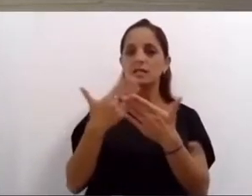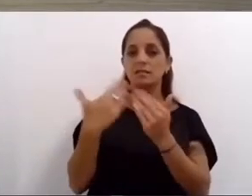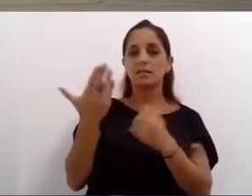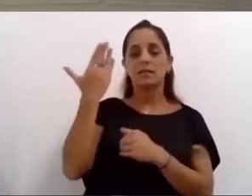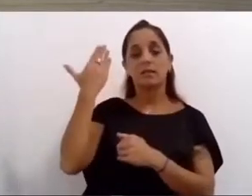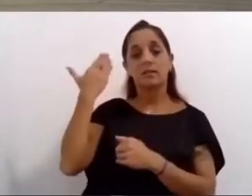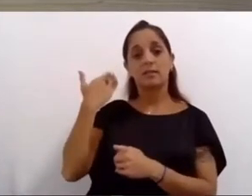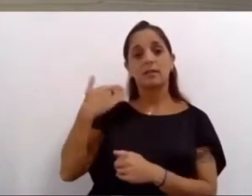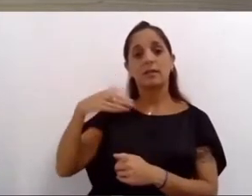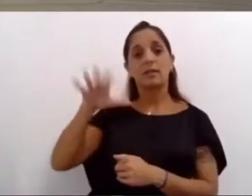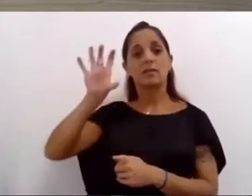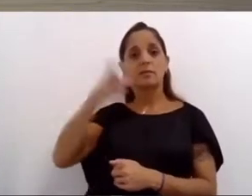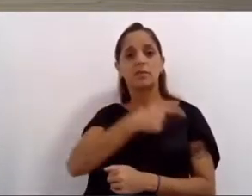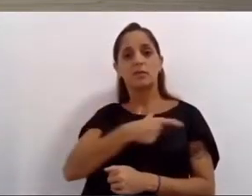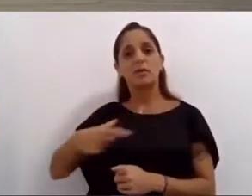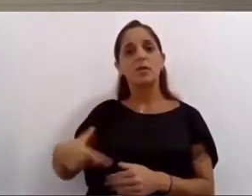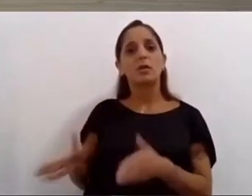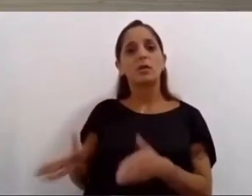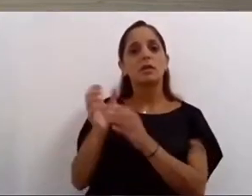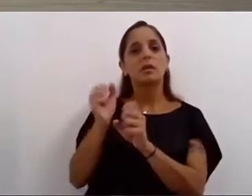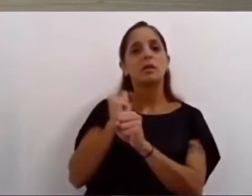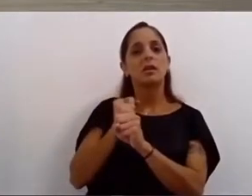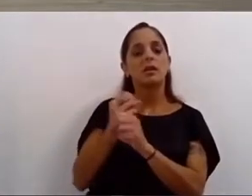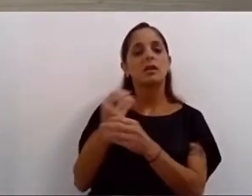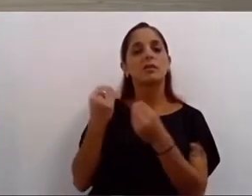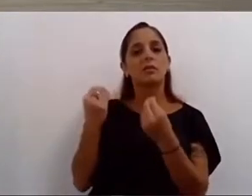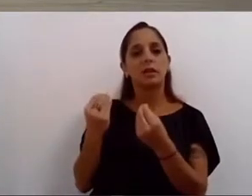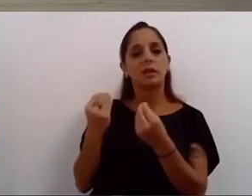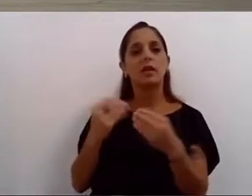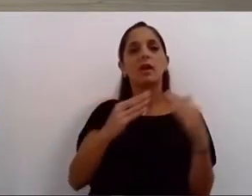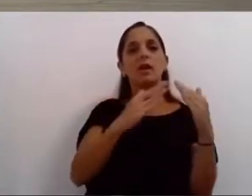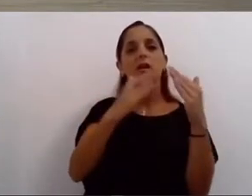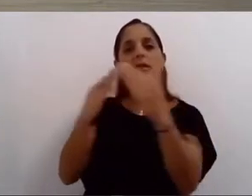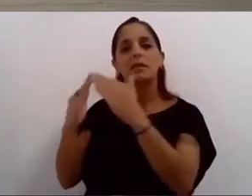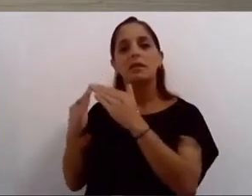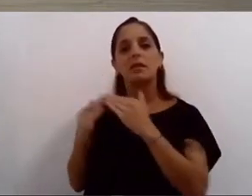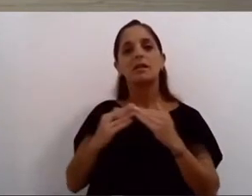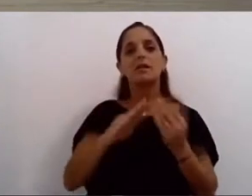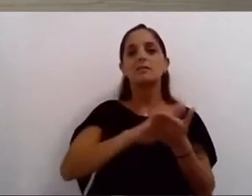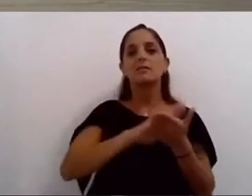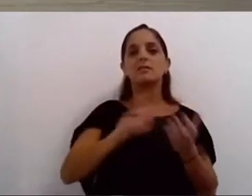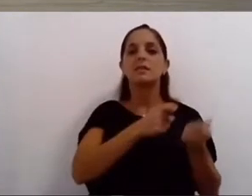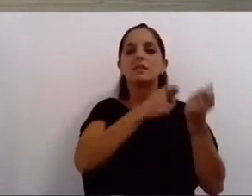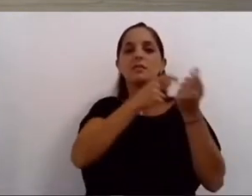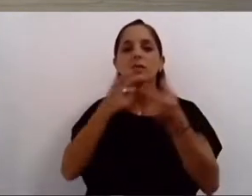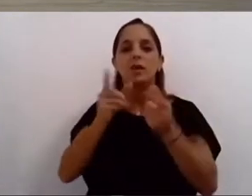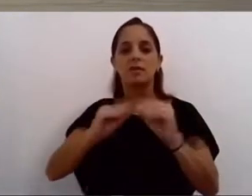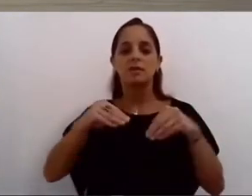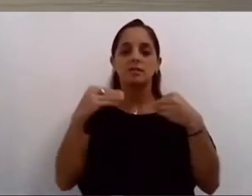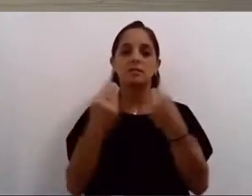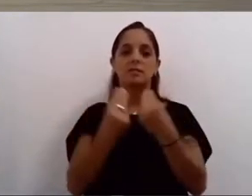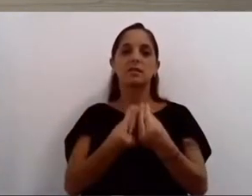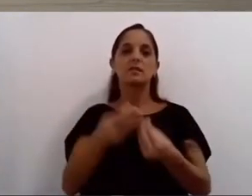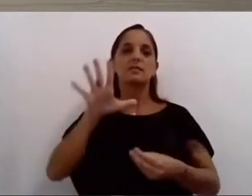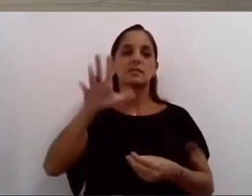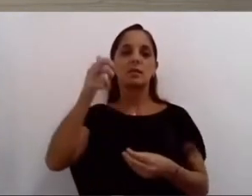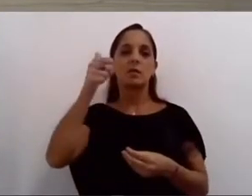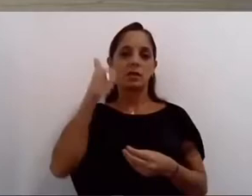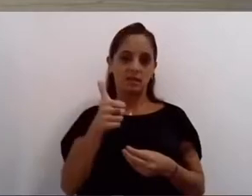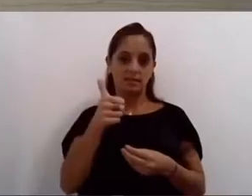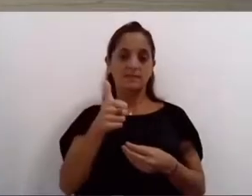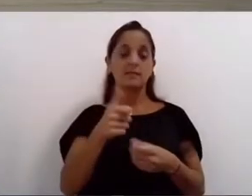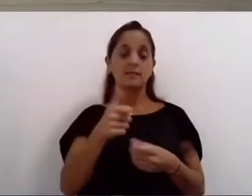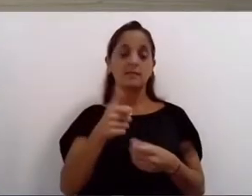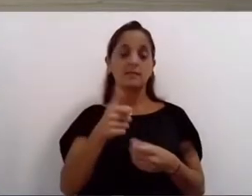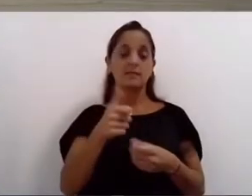provincia participamos en la entrega de las primeras 56 viviendas de la ex Villa Olímpica son casi 600 para distintas